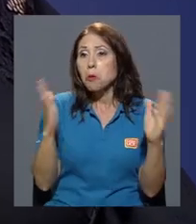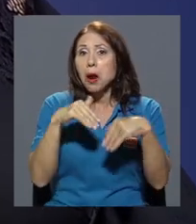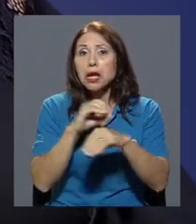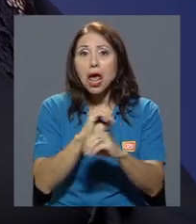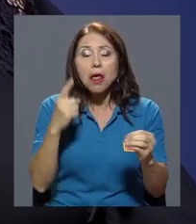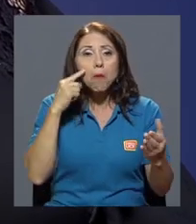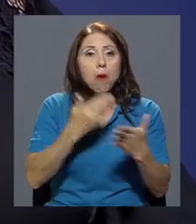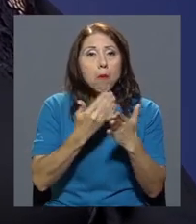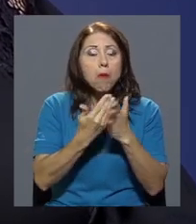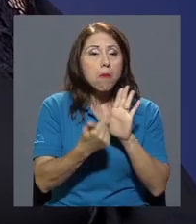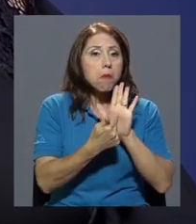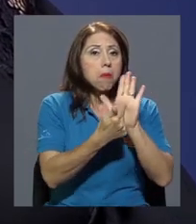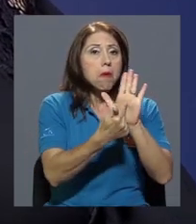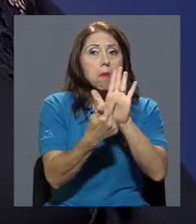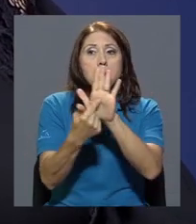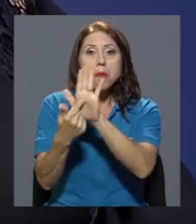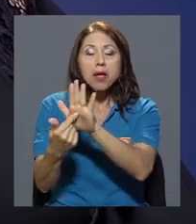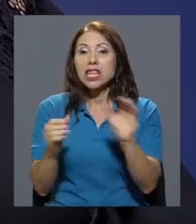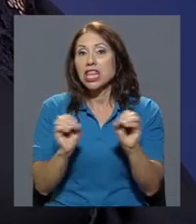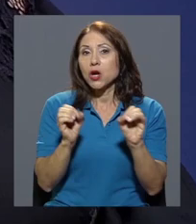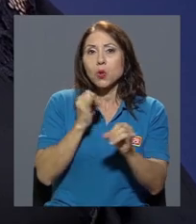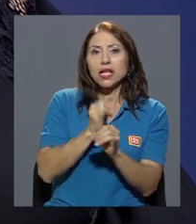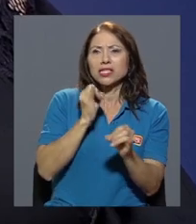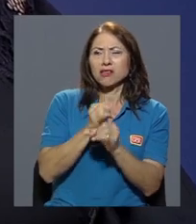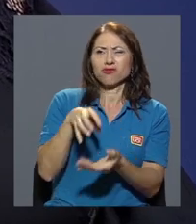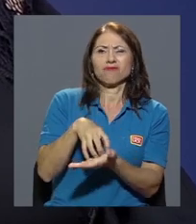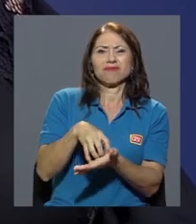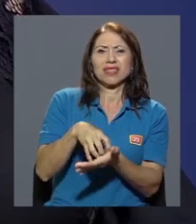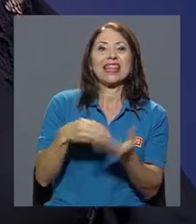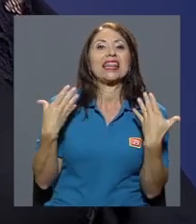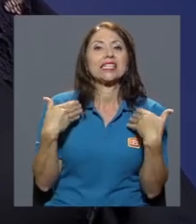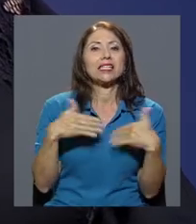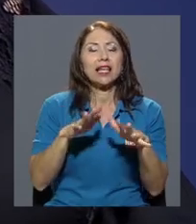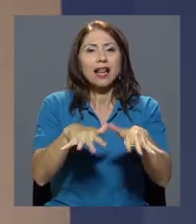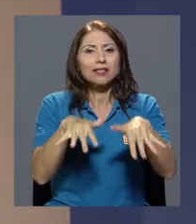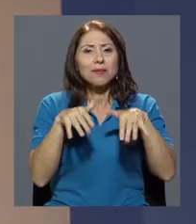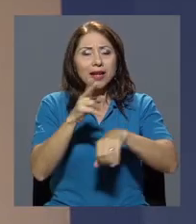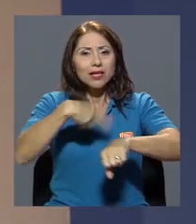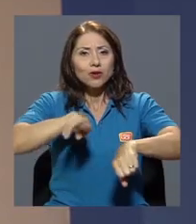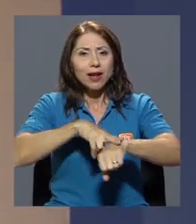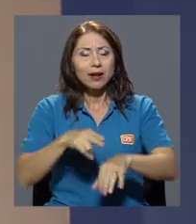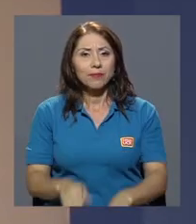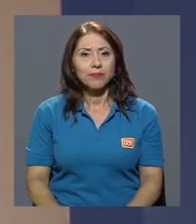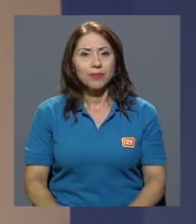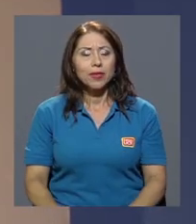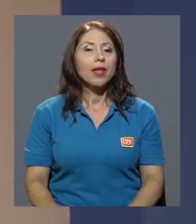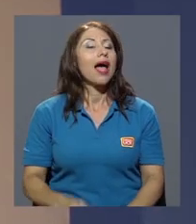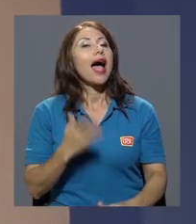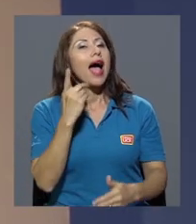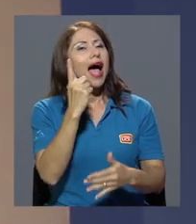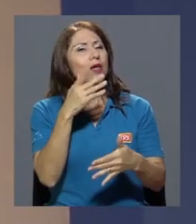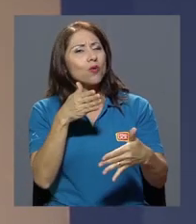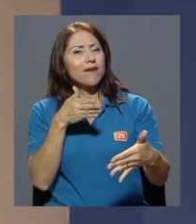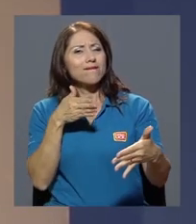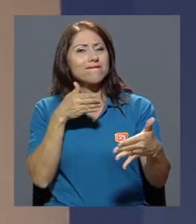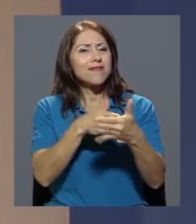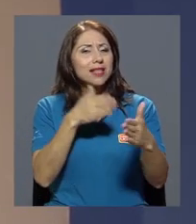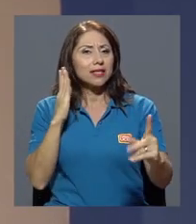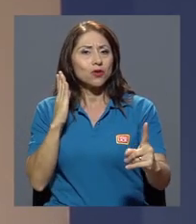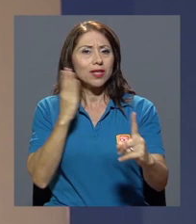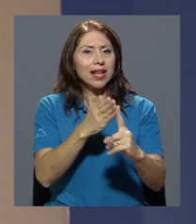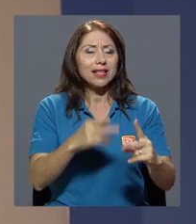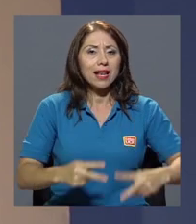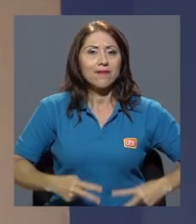un cuestionamiento por parte de ninguna institución, ni siquiera de la Asamblea Nacional. Hay una afectación directa sobre la vida